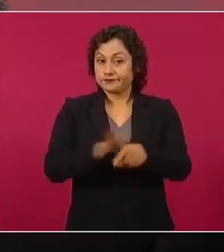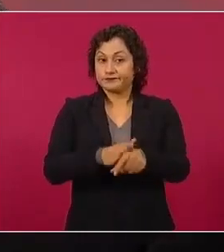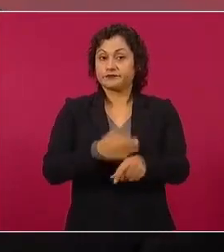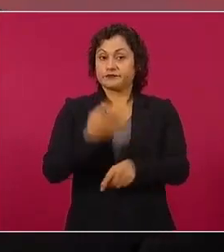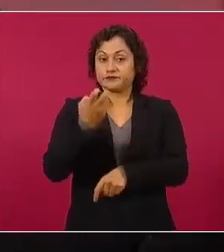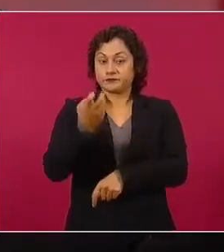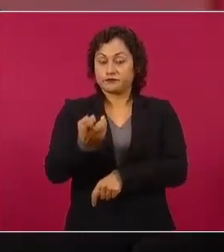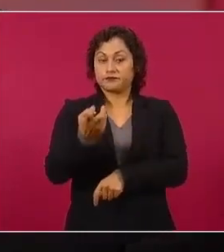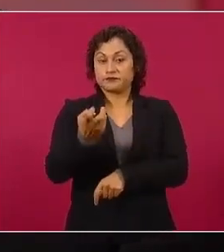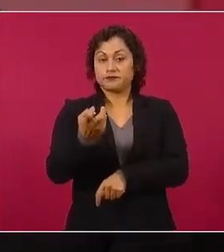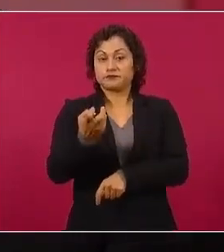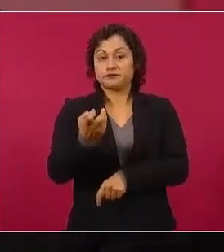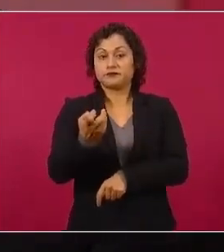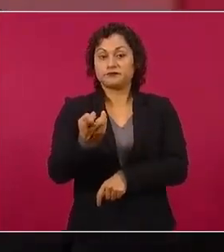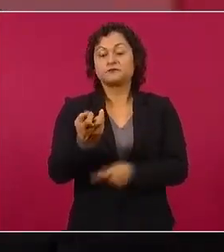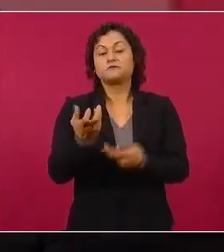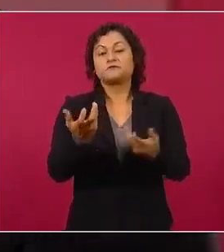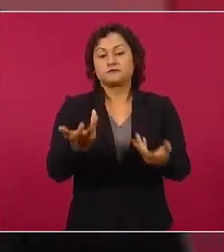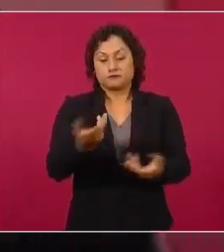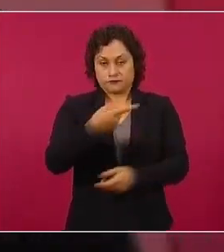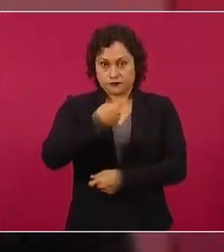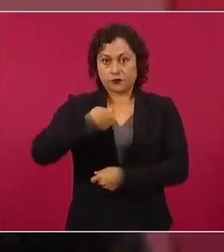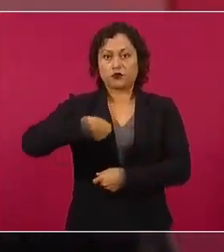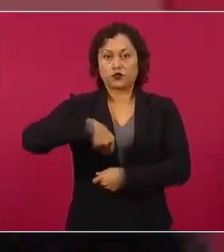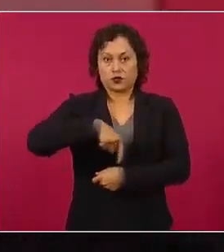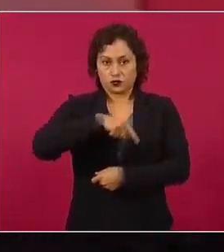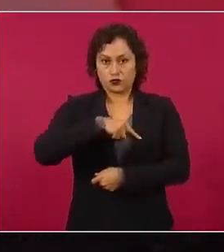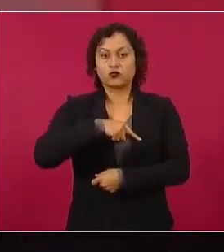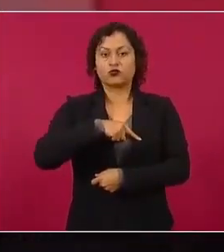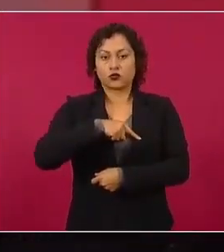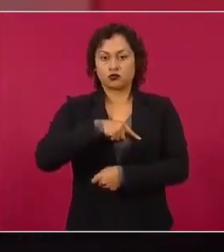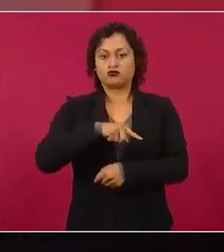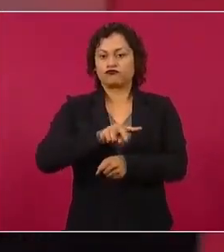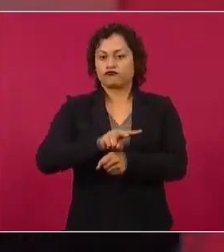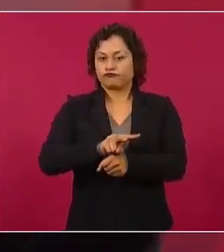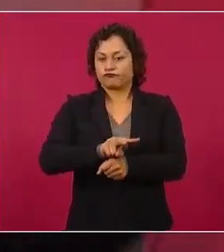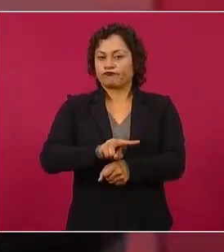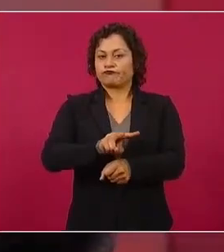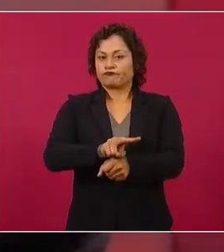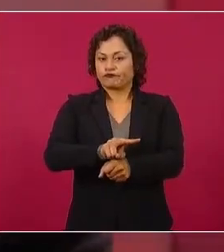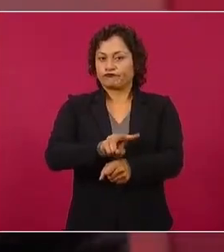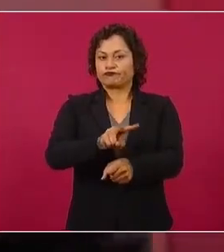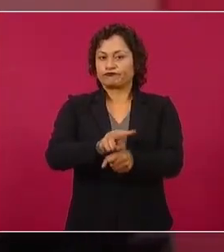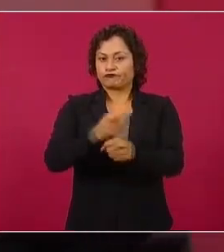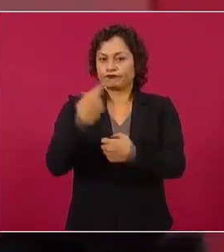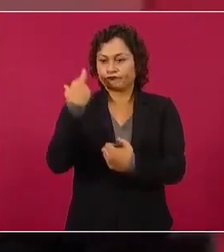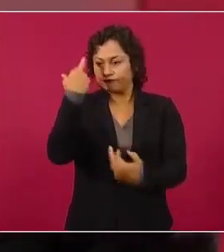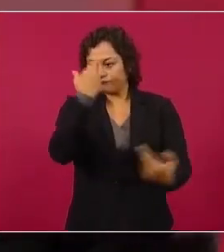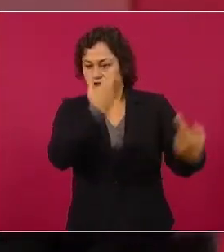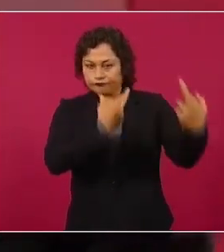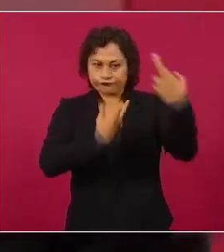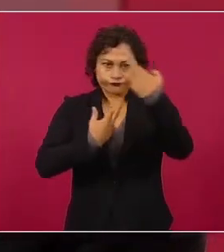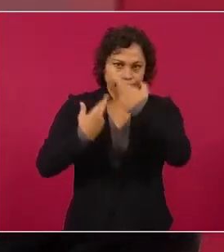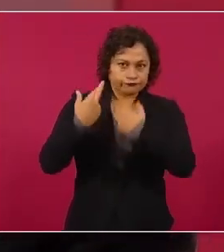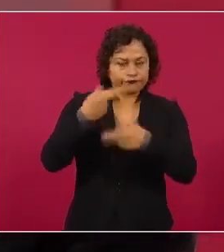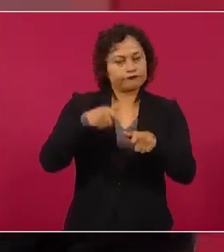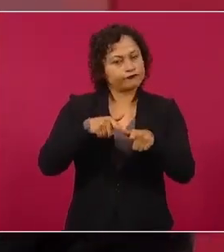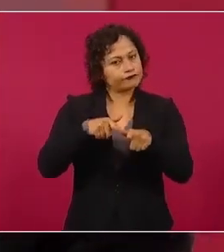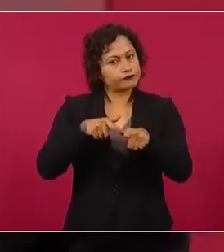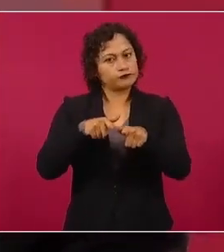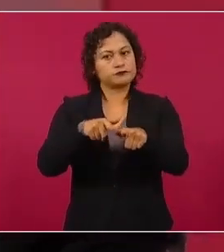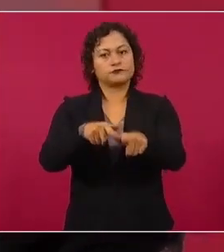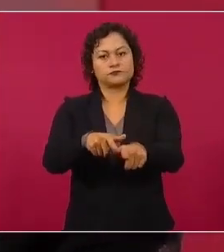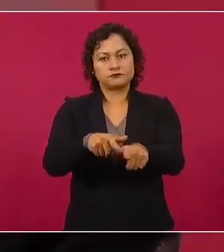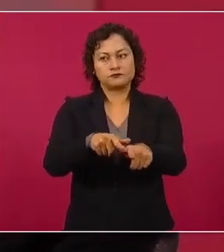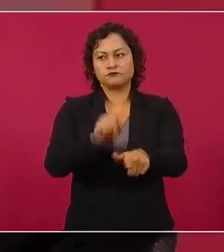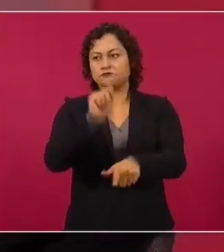Entonces, vamos a estar revisando todos estos casos